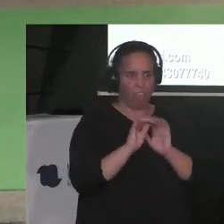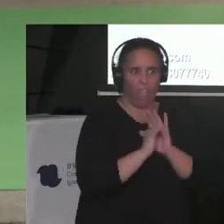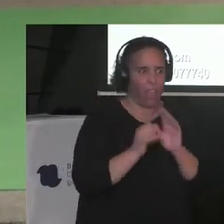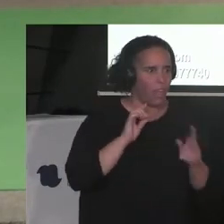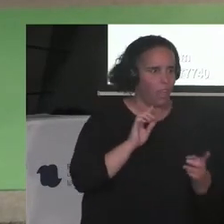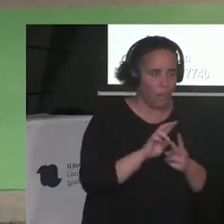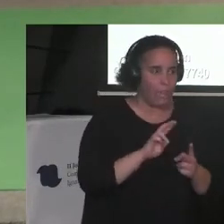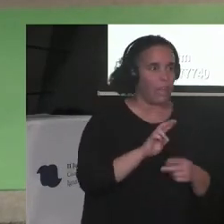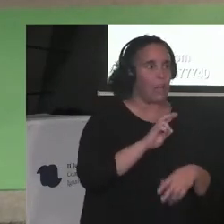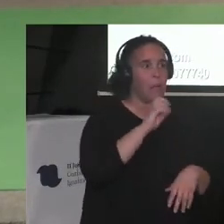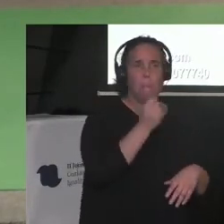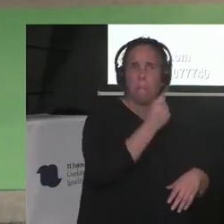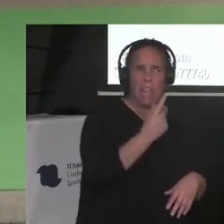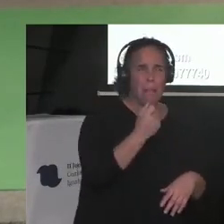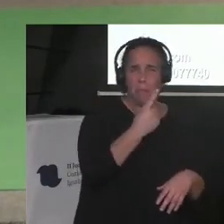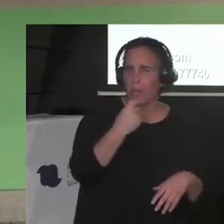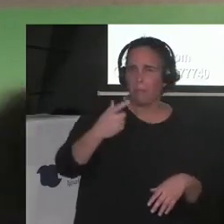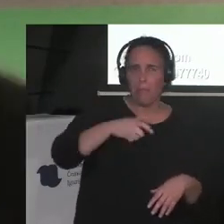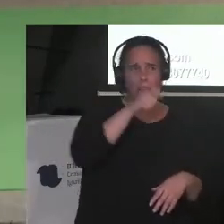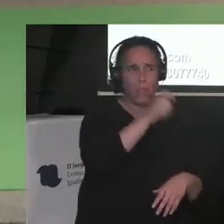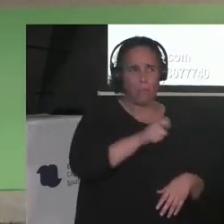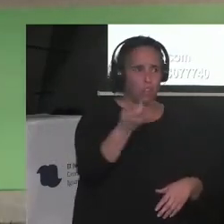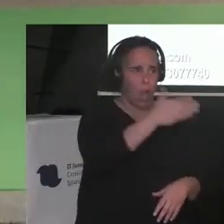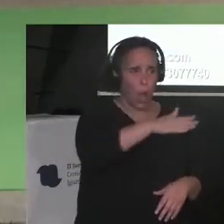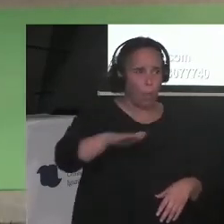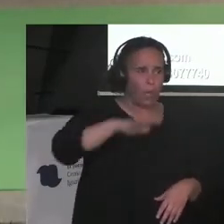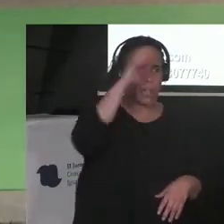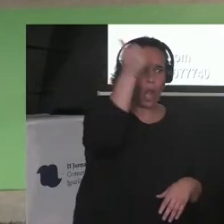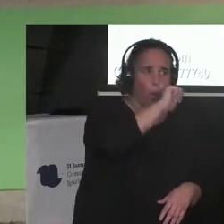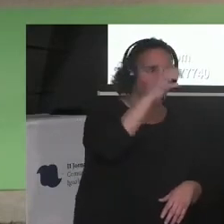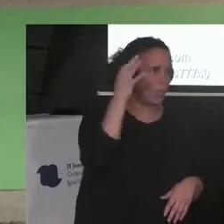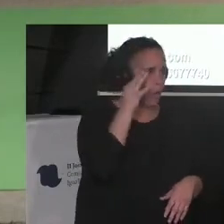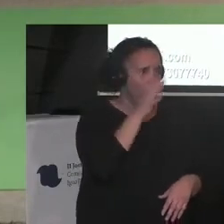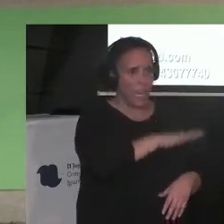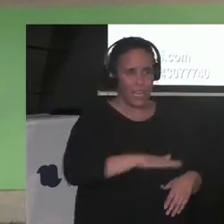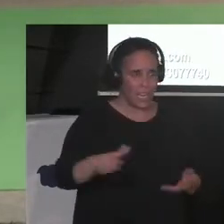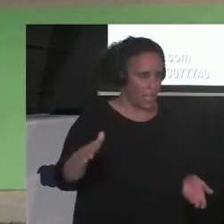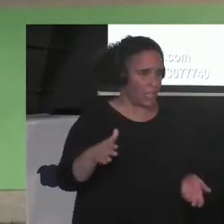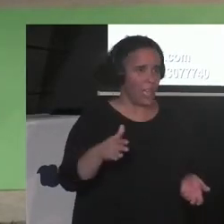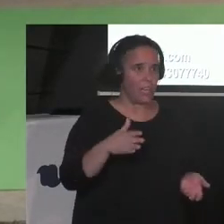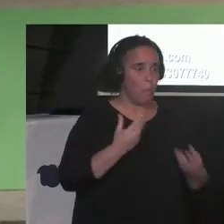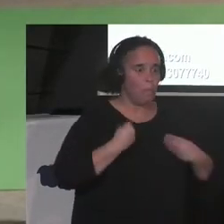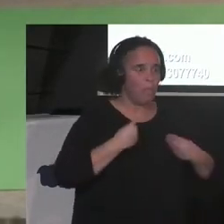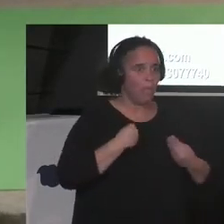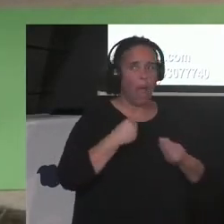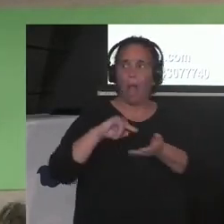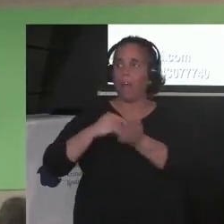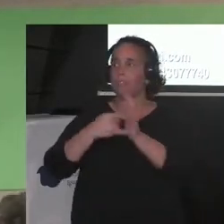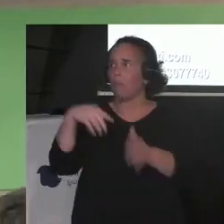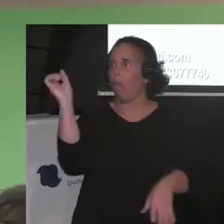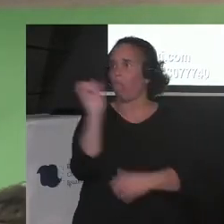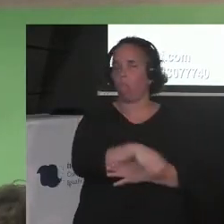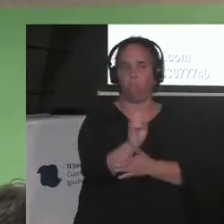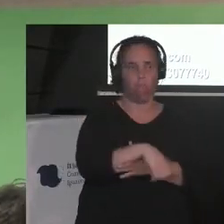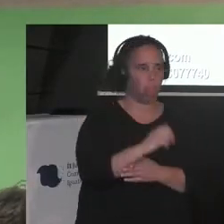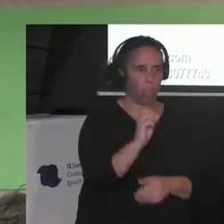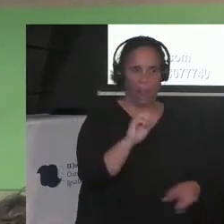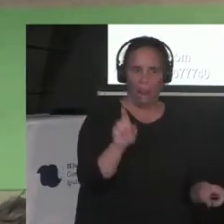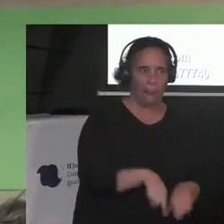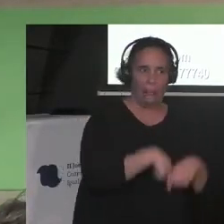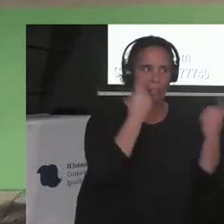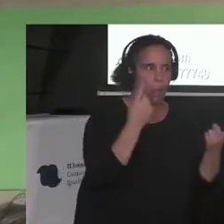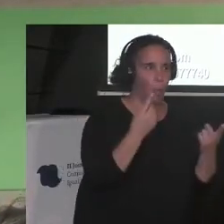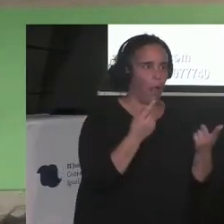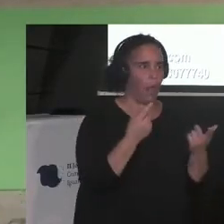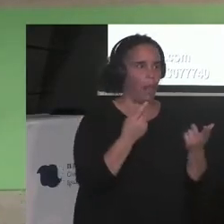hombres, mujeres y niñas, vidas que no le importan al sistema, apenas movimientos sobre